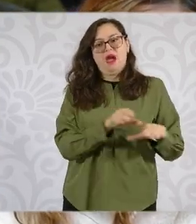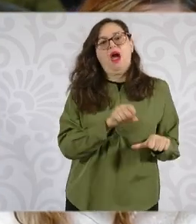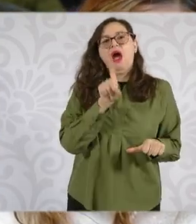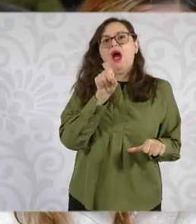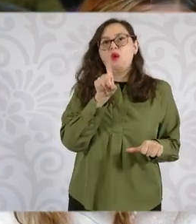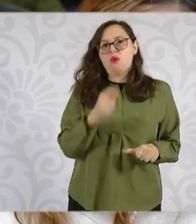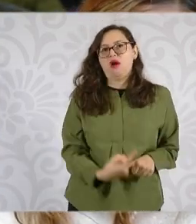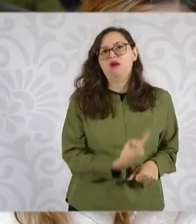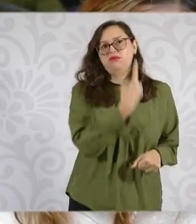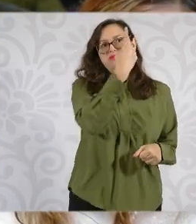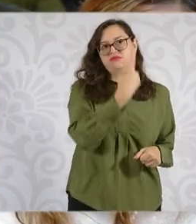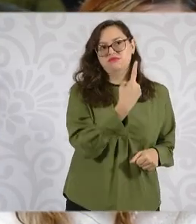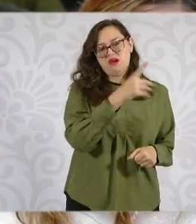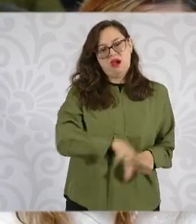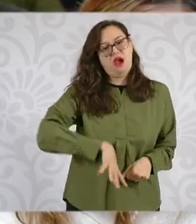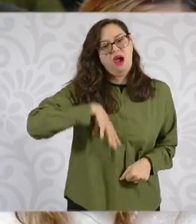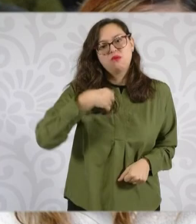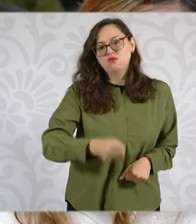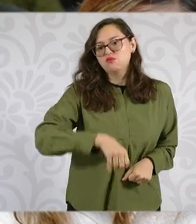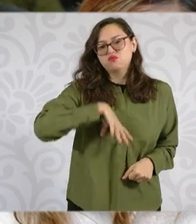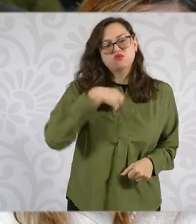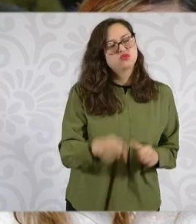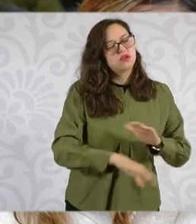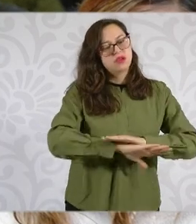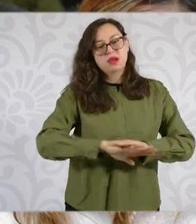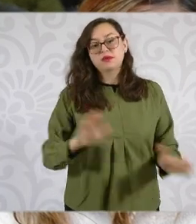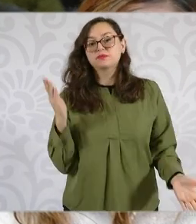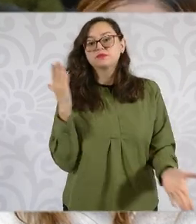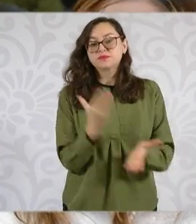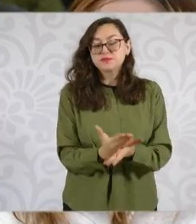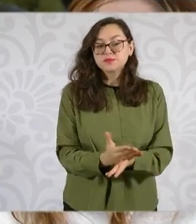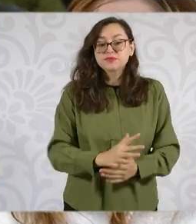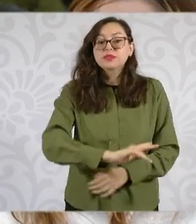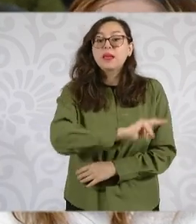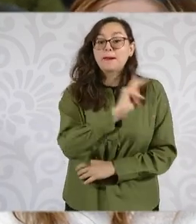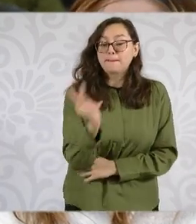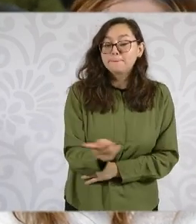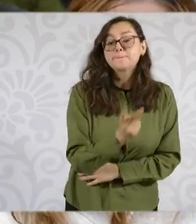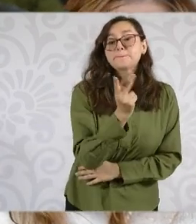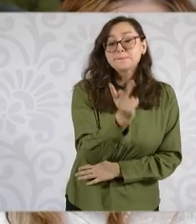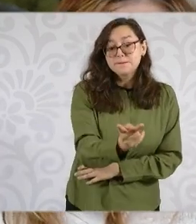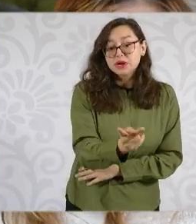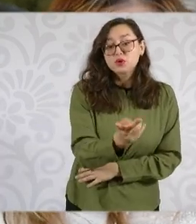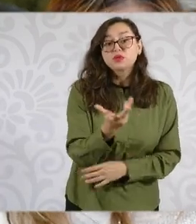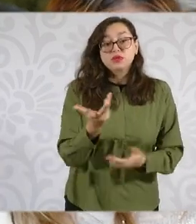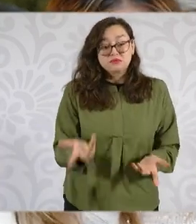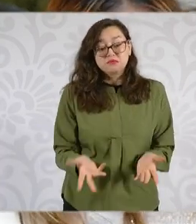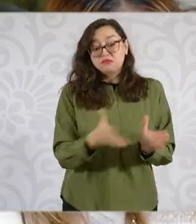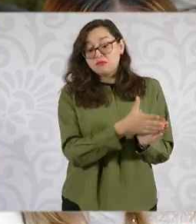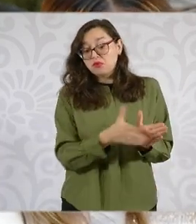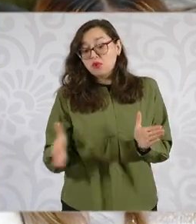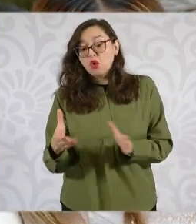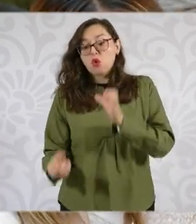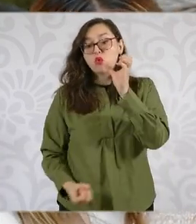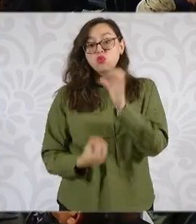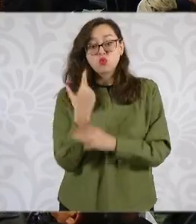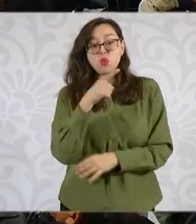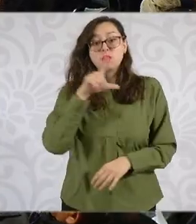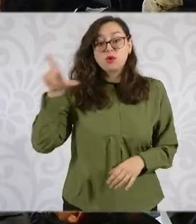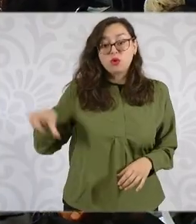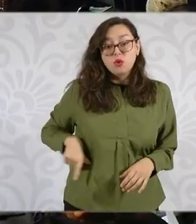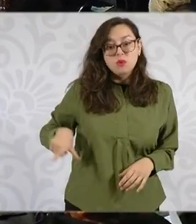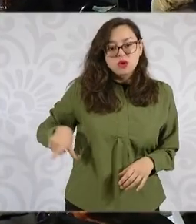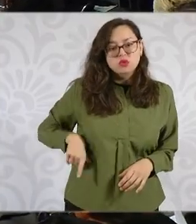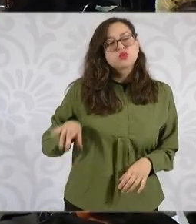personas abusivas que sólo ven sus propios intereses. Le preguntan a usted si es posible que en esta nueva administración federal